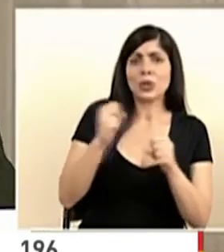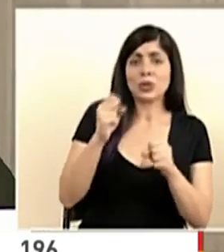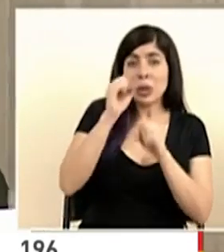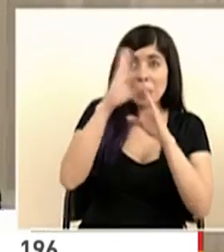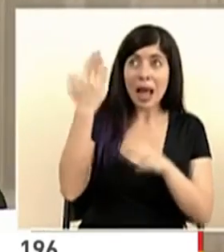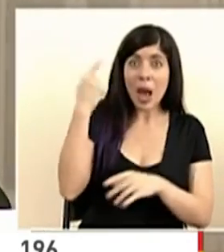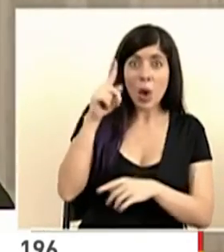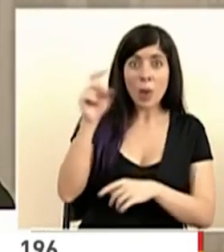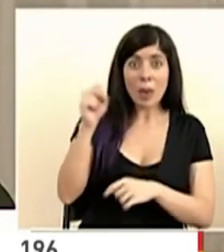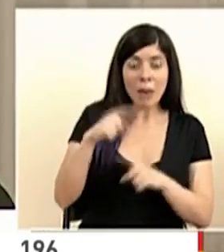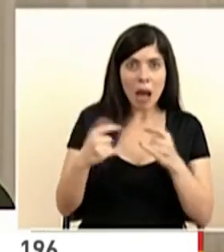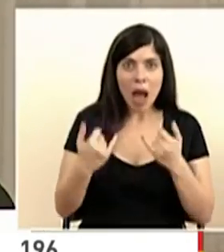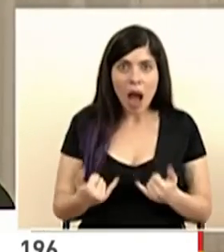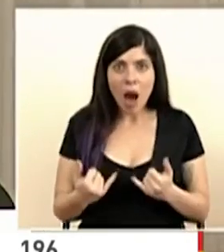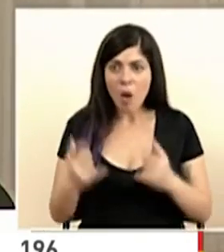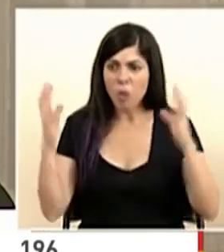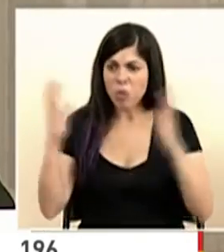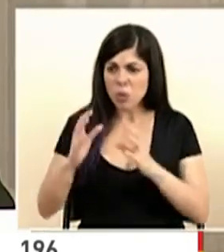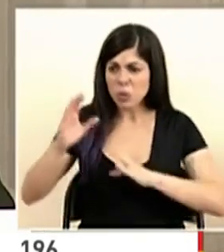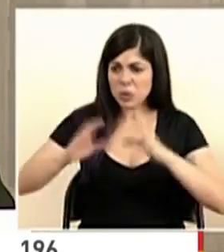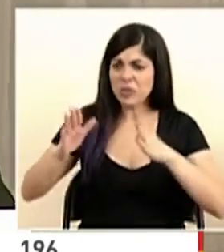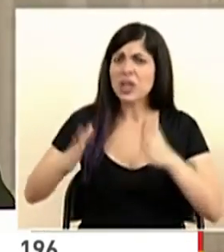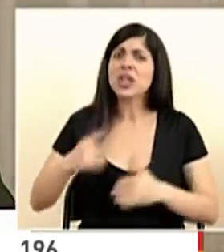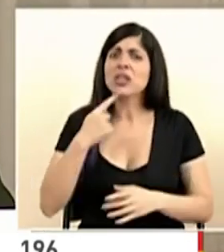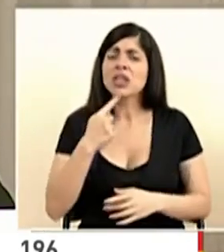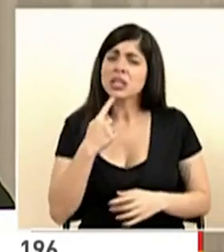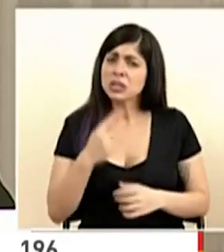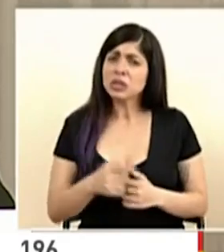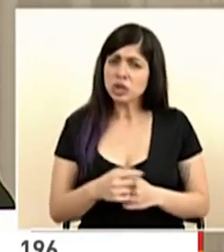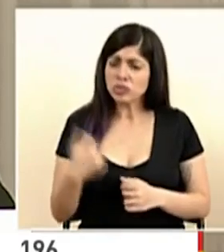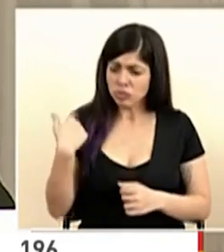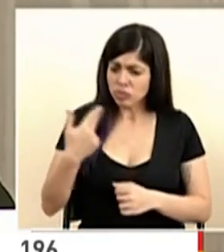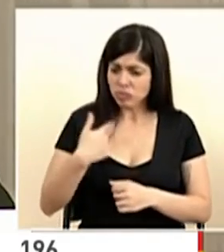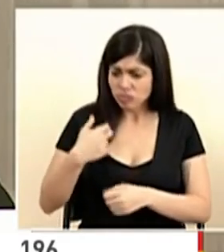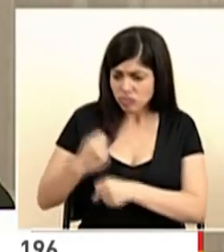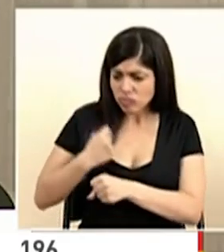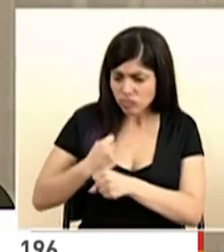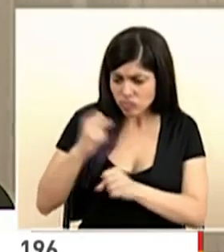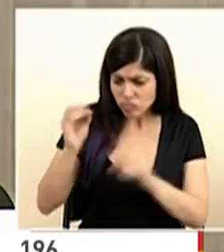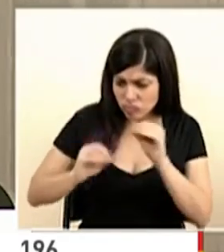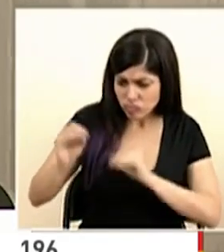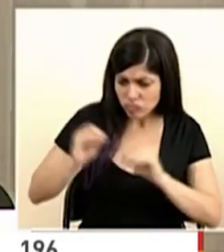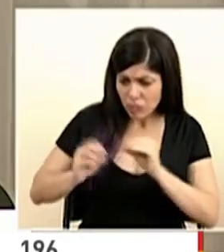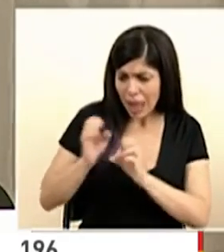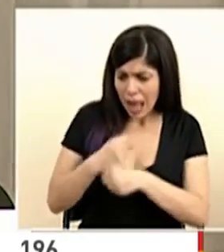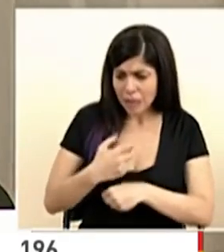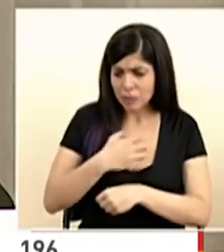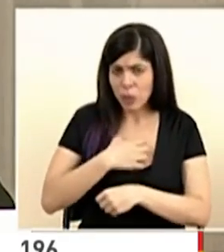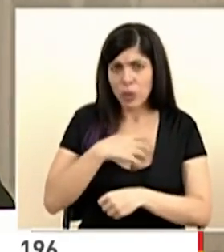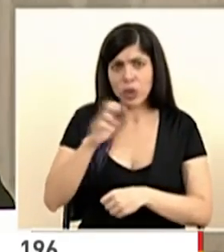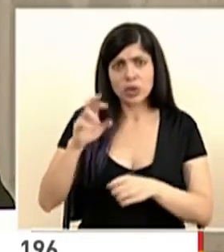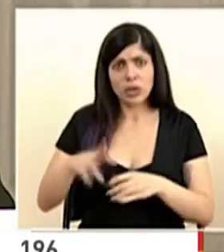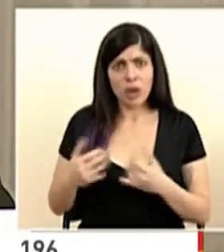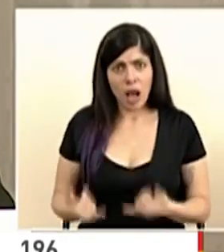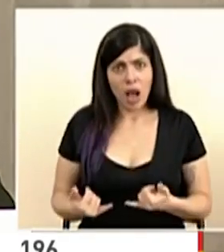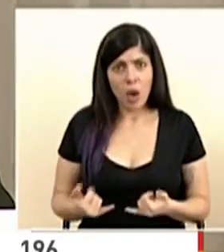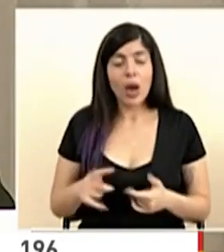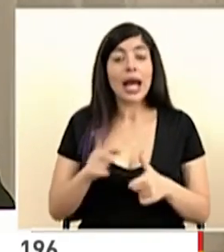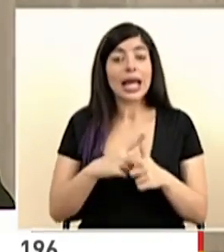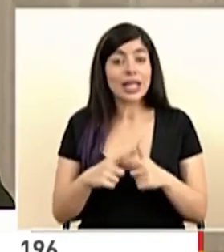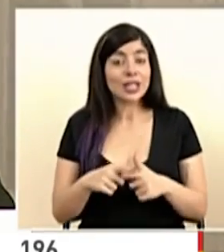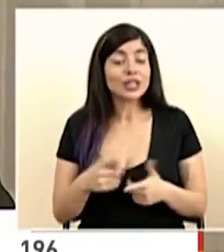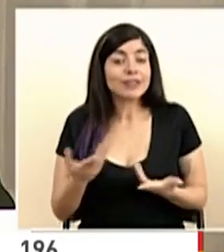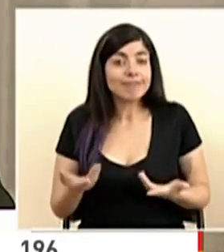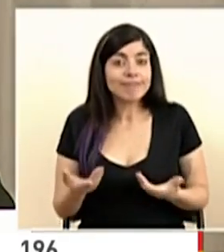Hoy tenemos a nuestros científicos diciendo, estamos con el desarrollo de la prueba de COVID en Costa Rica. Entonces,